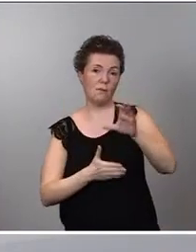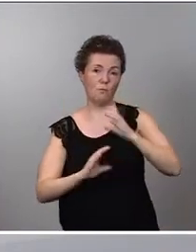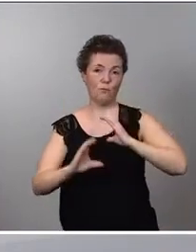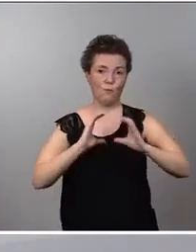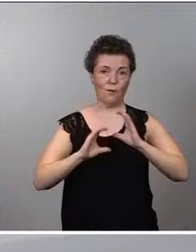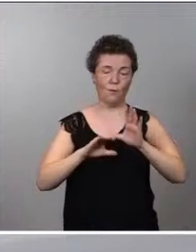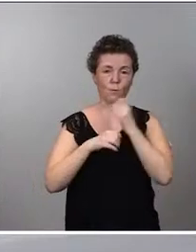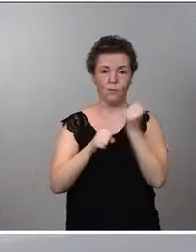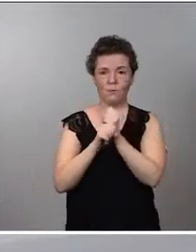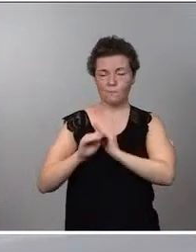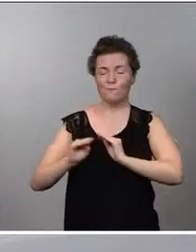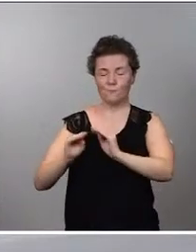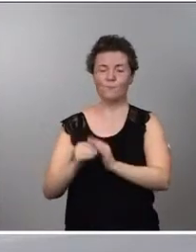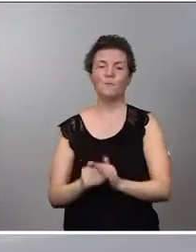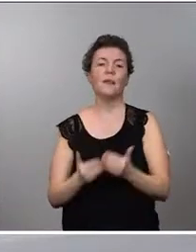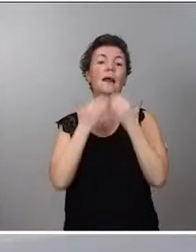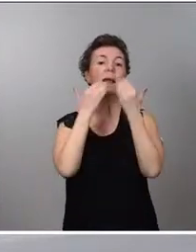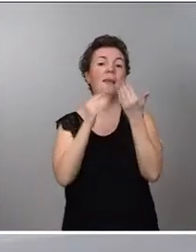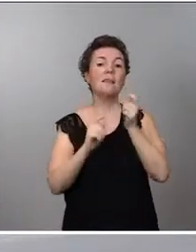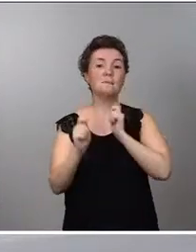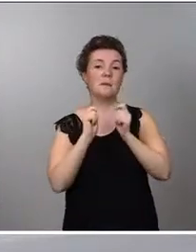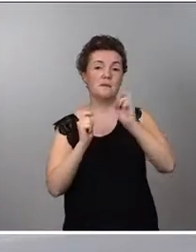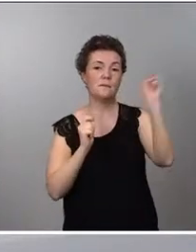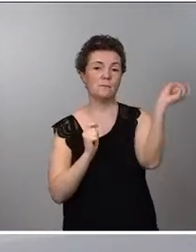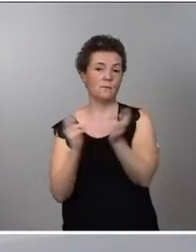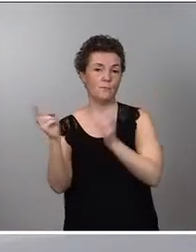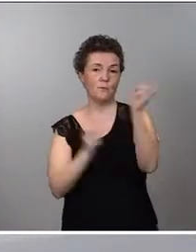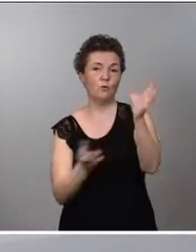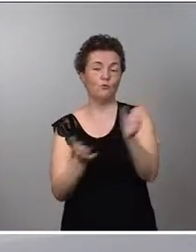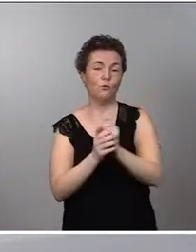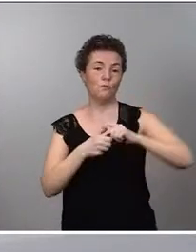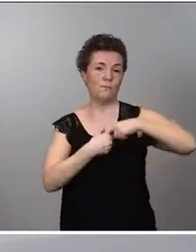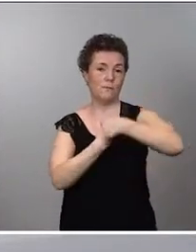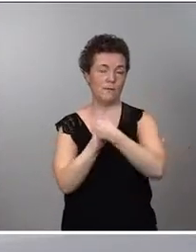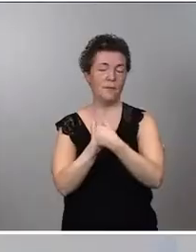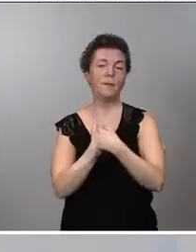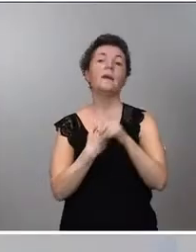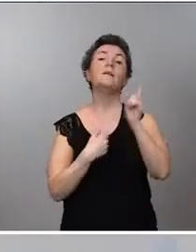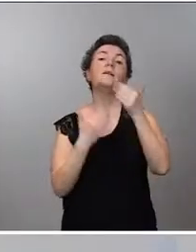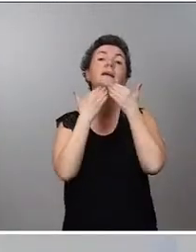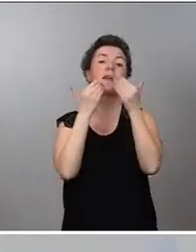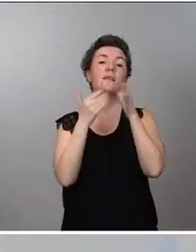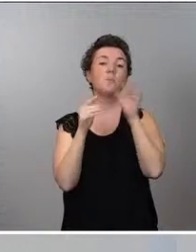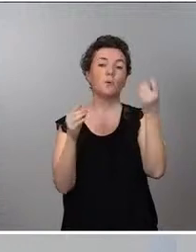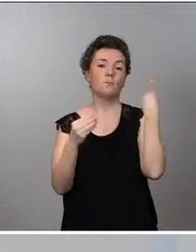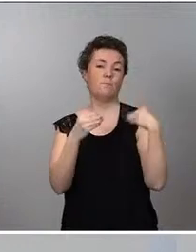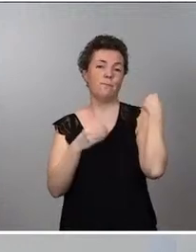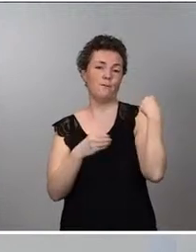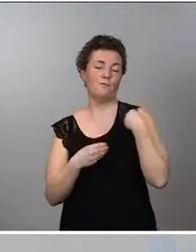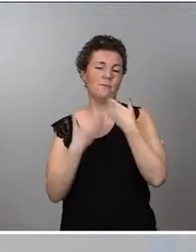trabajo, gracias a los medios de comunicación en que habéis participado y sobre todo gracias por las preguntas que hacéis.